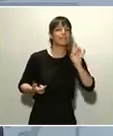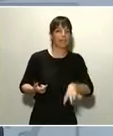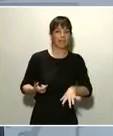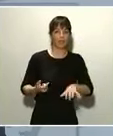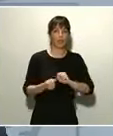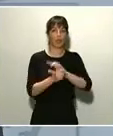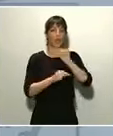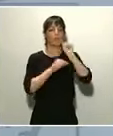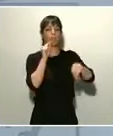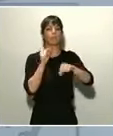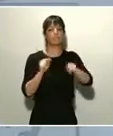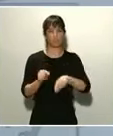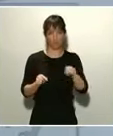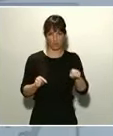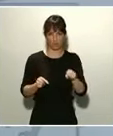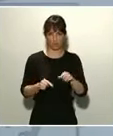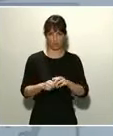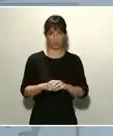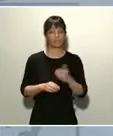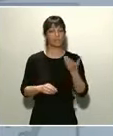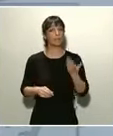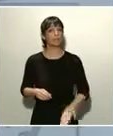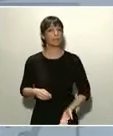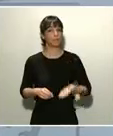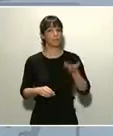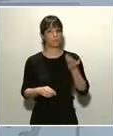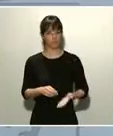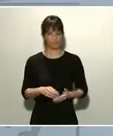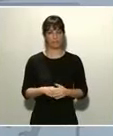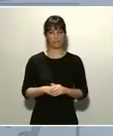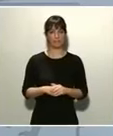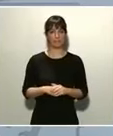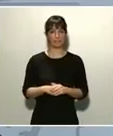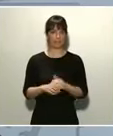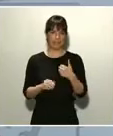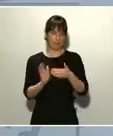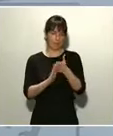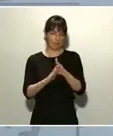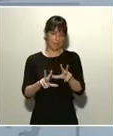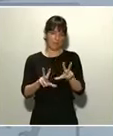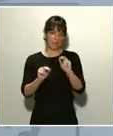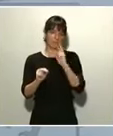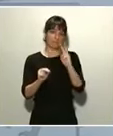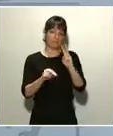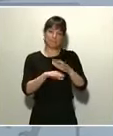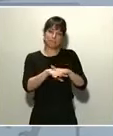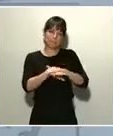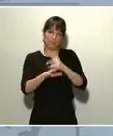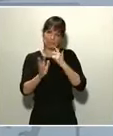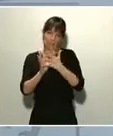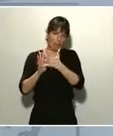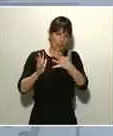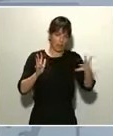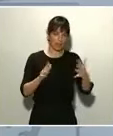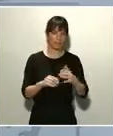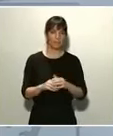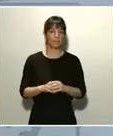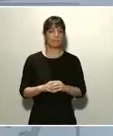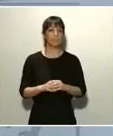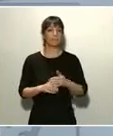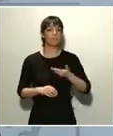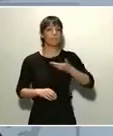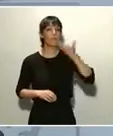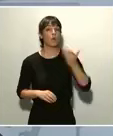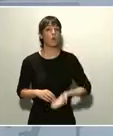del virus. Y esto es muy importante. Y ya con esto termino y disculpen si me extiendo. Es muy importante no solamente para